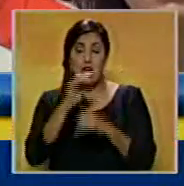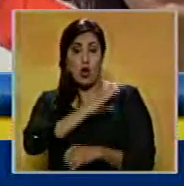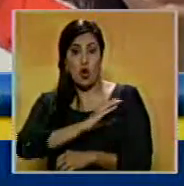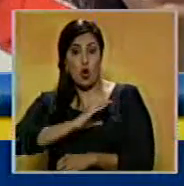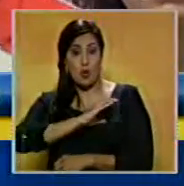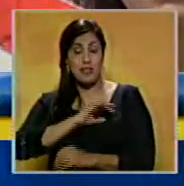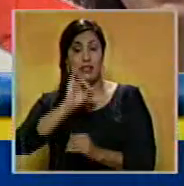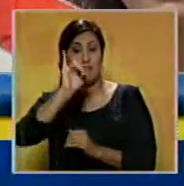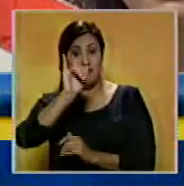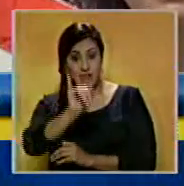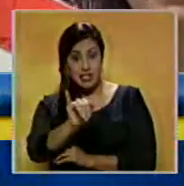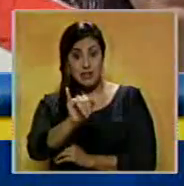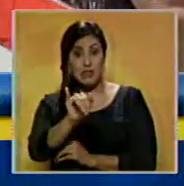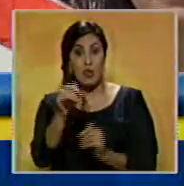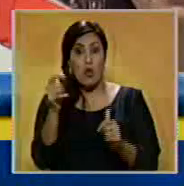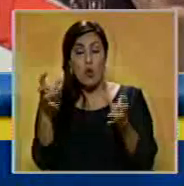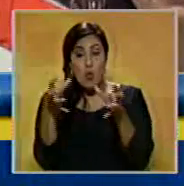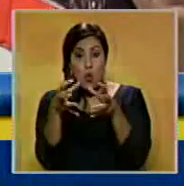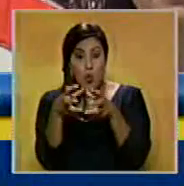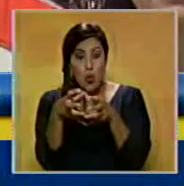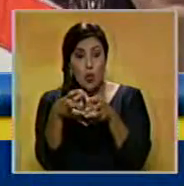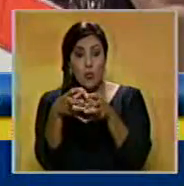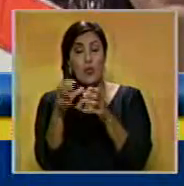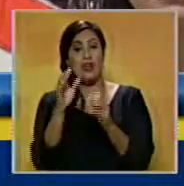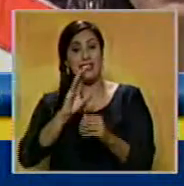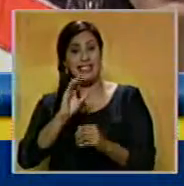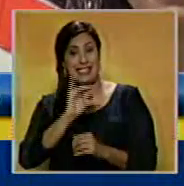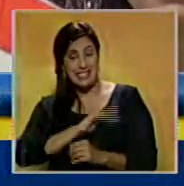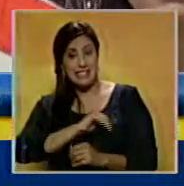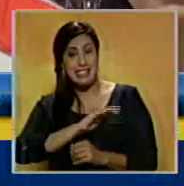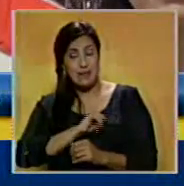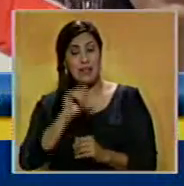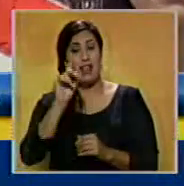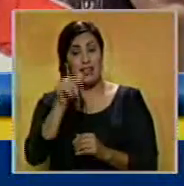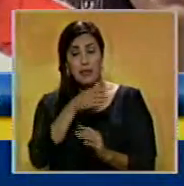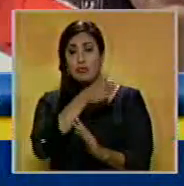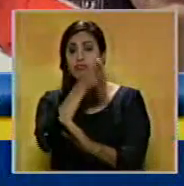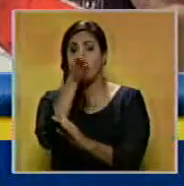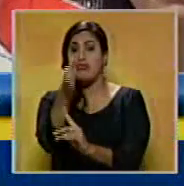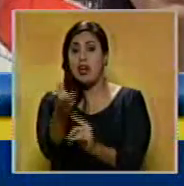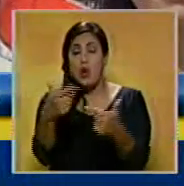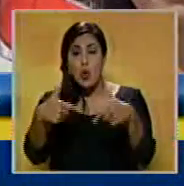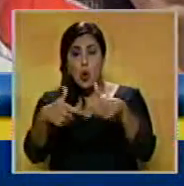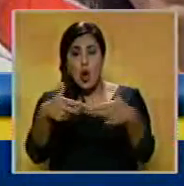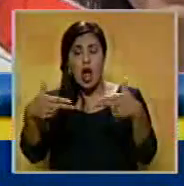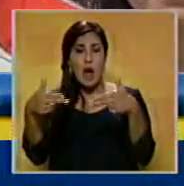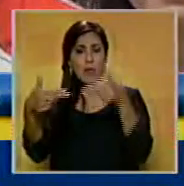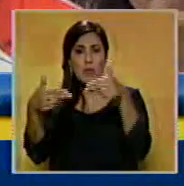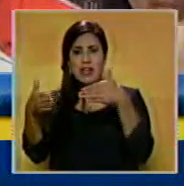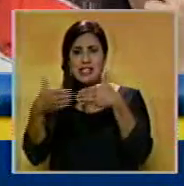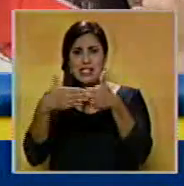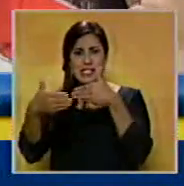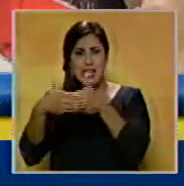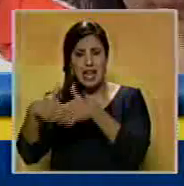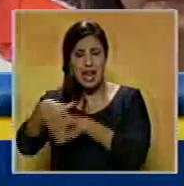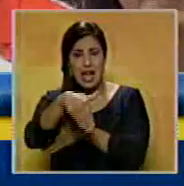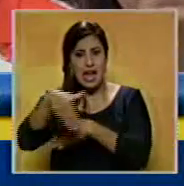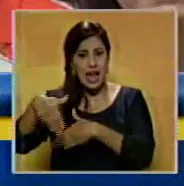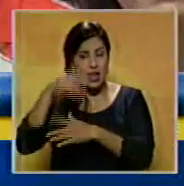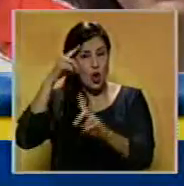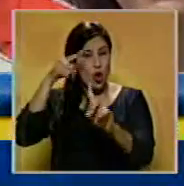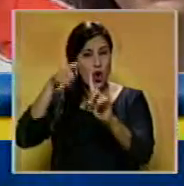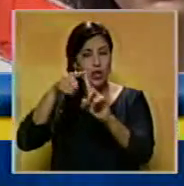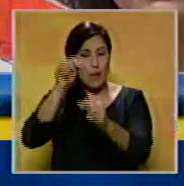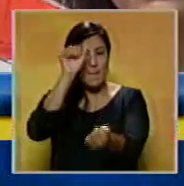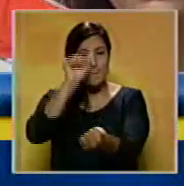comisión de ese cuerpo de seguridad en conjunto con el SEBIN y la Policía Nacional se presentaron en la zona y cerraron varios accesos con el